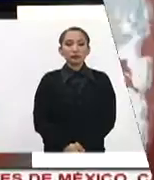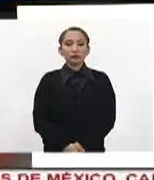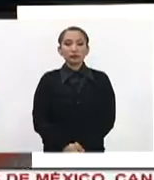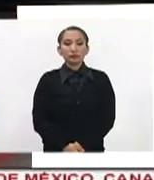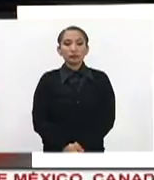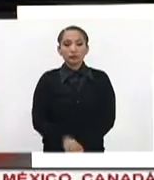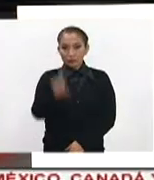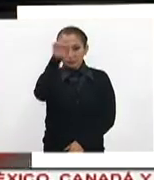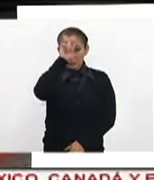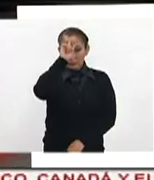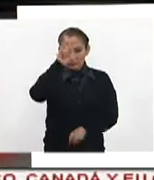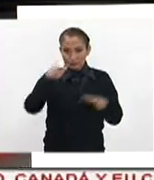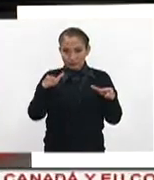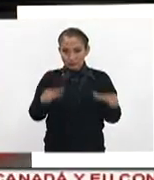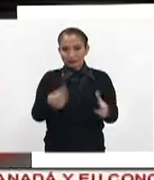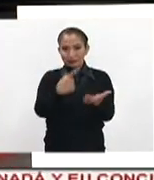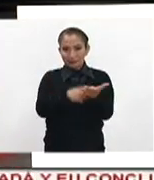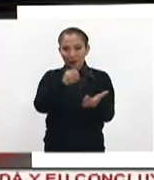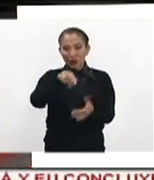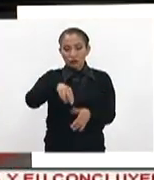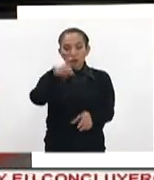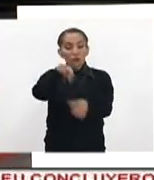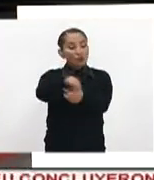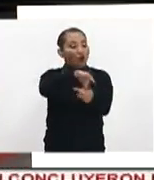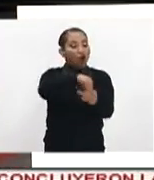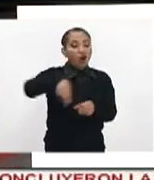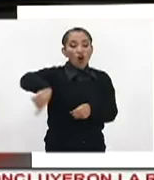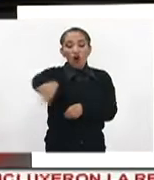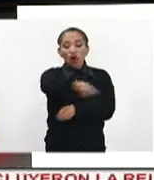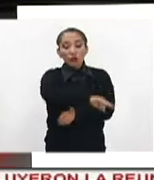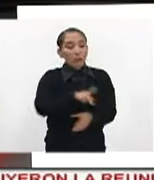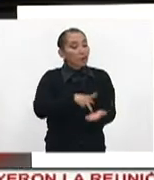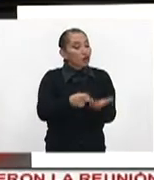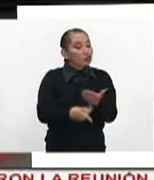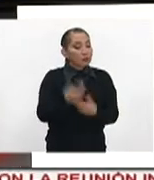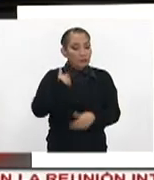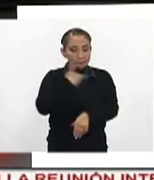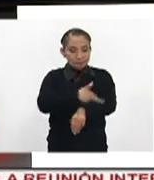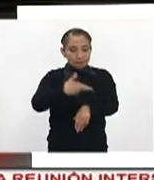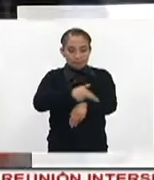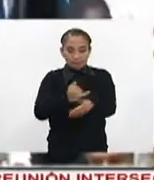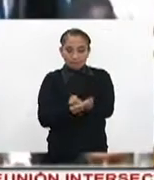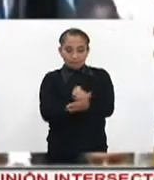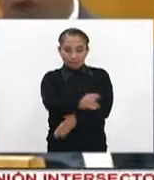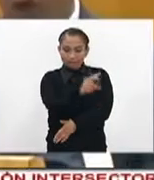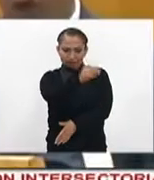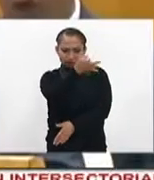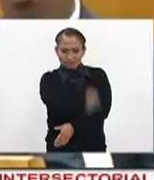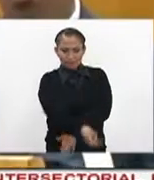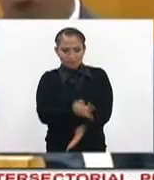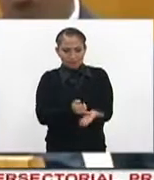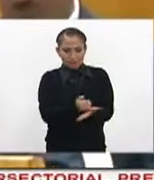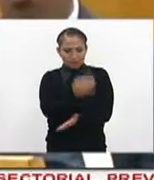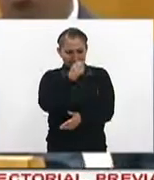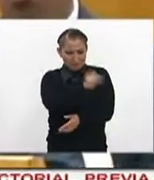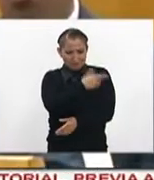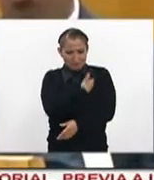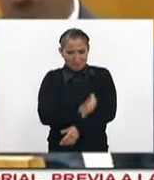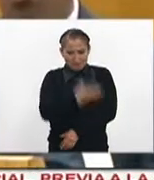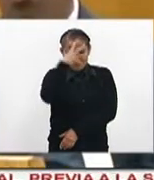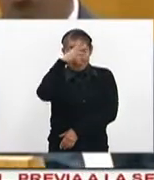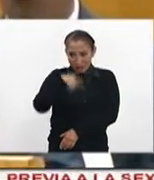El Consejo de Seguridad de la ONU votará sobre un proyecto de resolución que rechaza la decisión de Donald Trump de